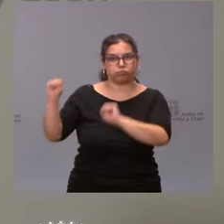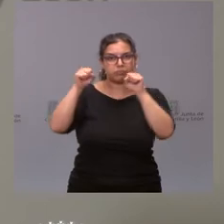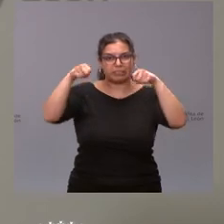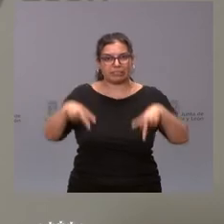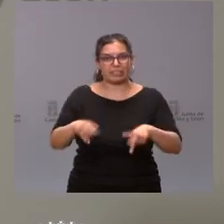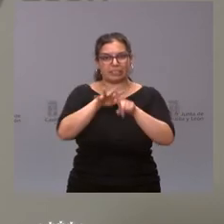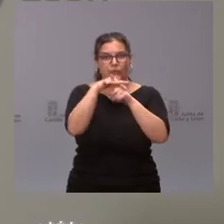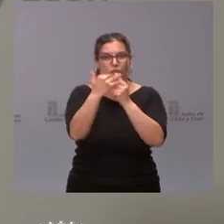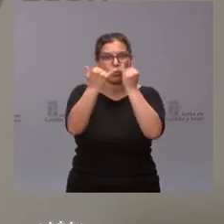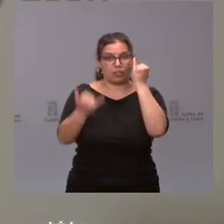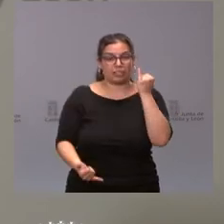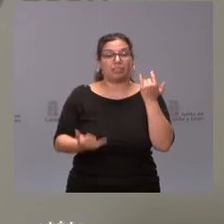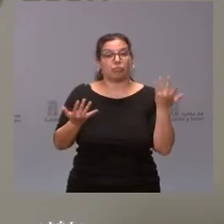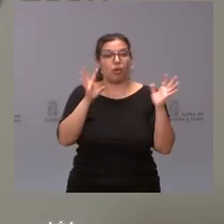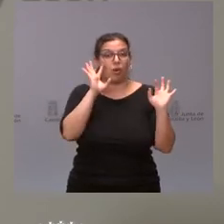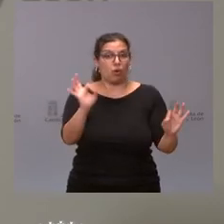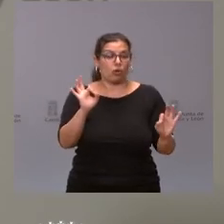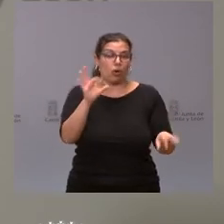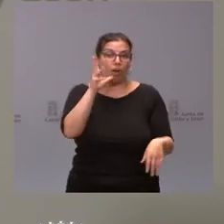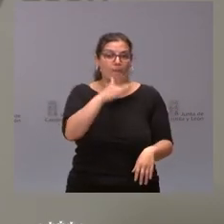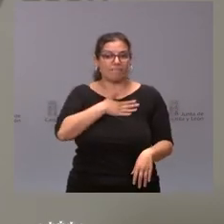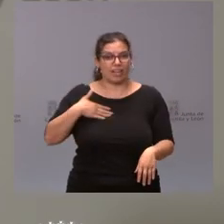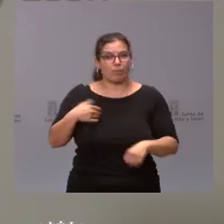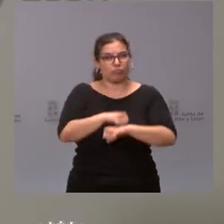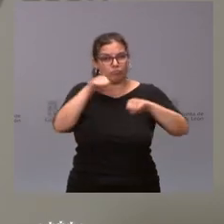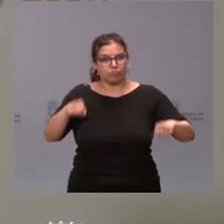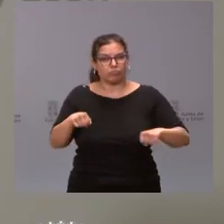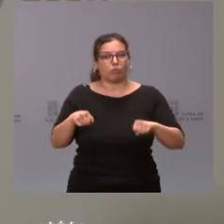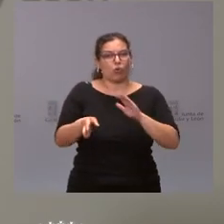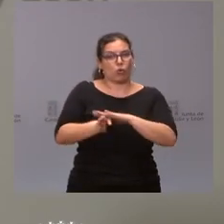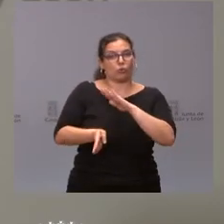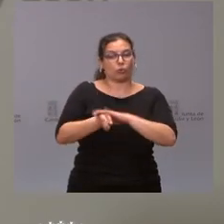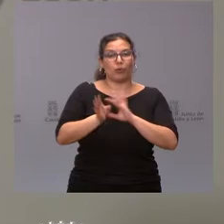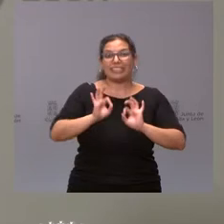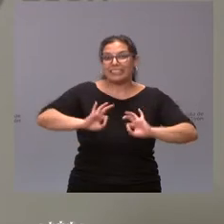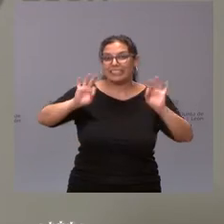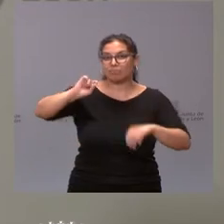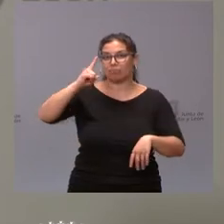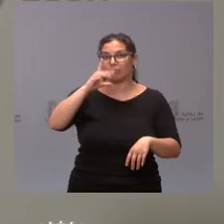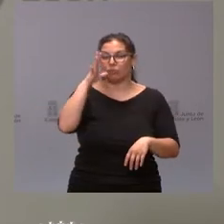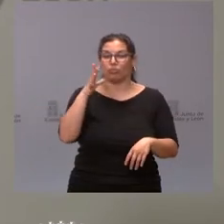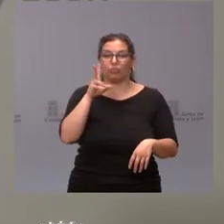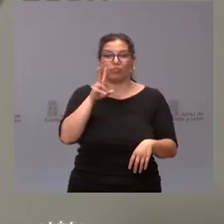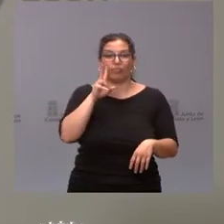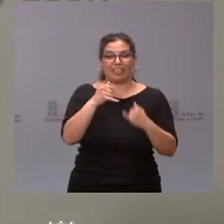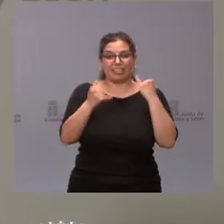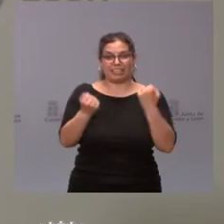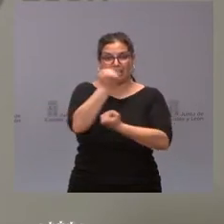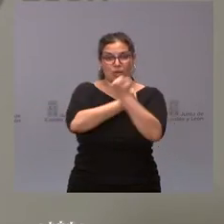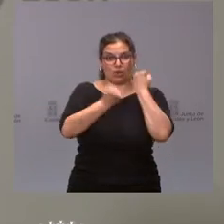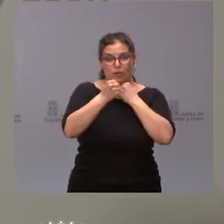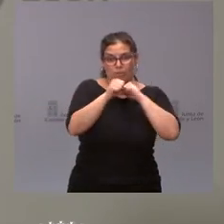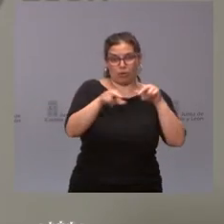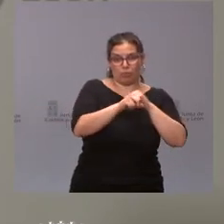situación de crisis que, lógicamente, queremos seguir reforzando, especialmente ante el avance de la crisis económica y el